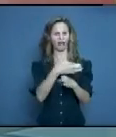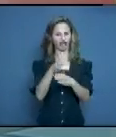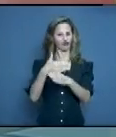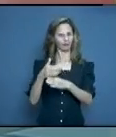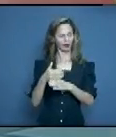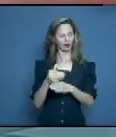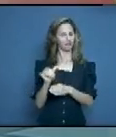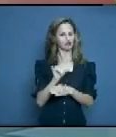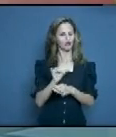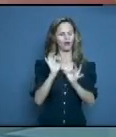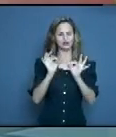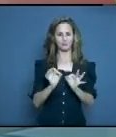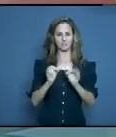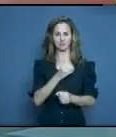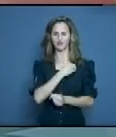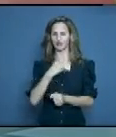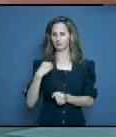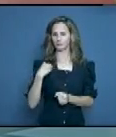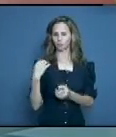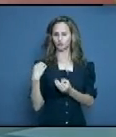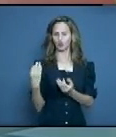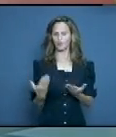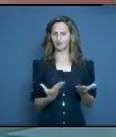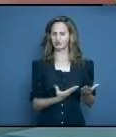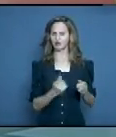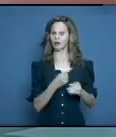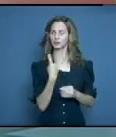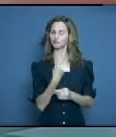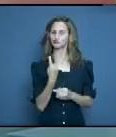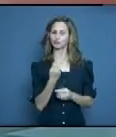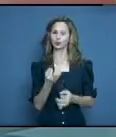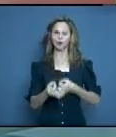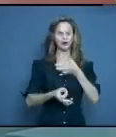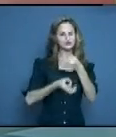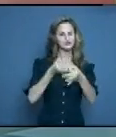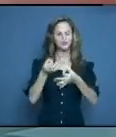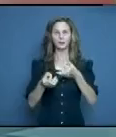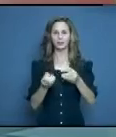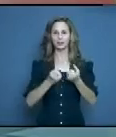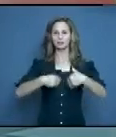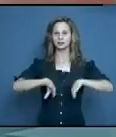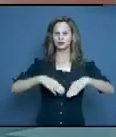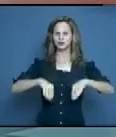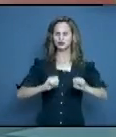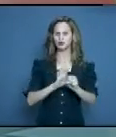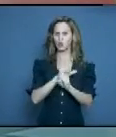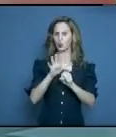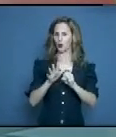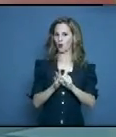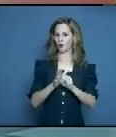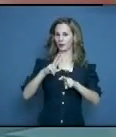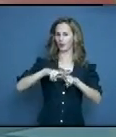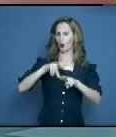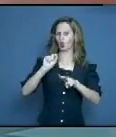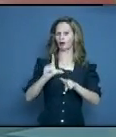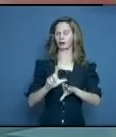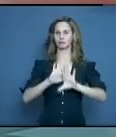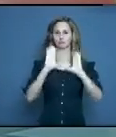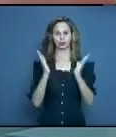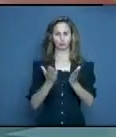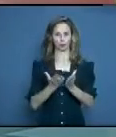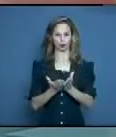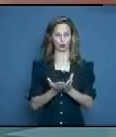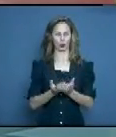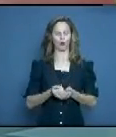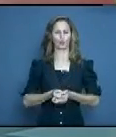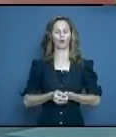María Eugenia Escobar Pérez, especialista de segundo grado en higiene y epidemiología, abordando en un primer momento las particularidades de la jornada, de los